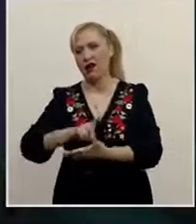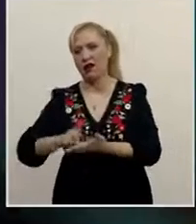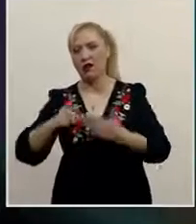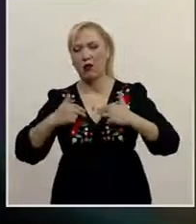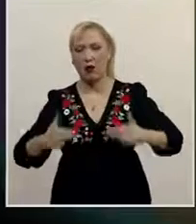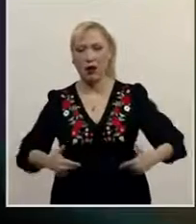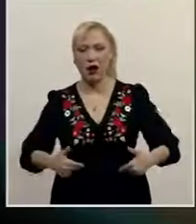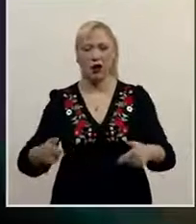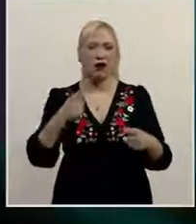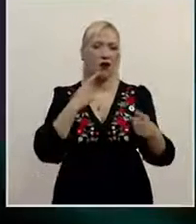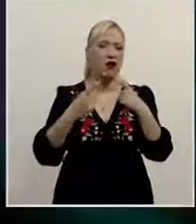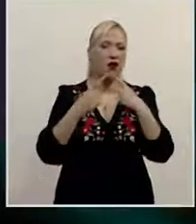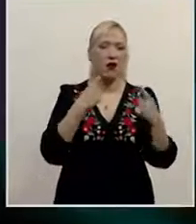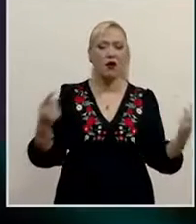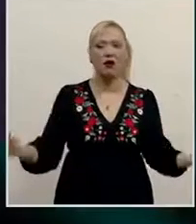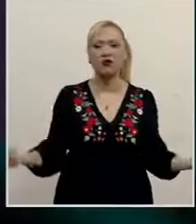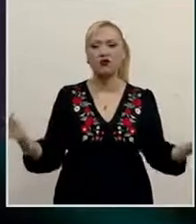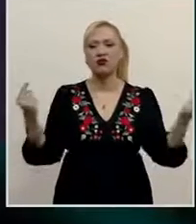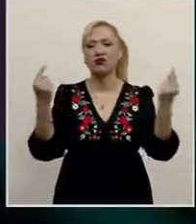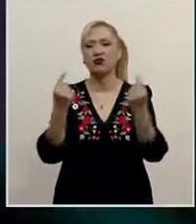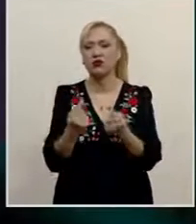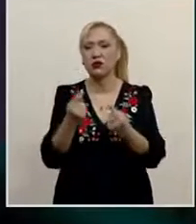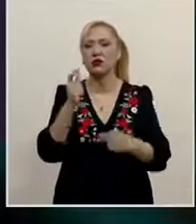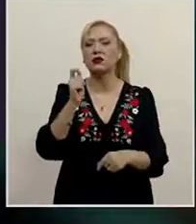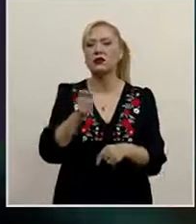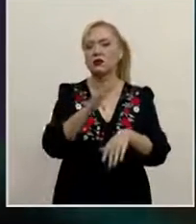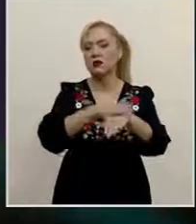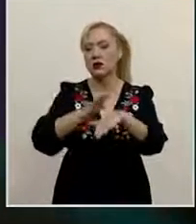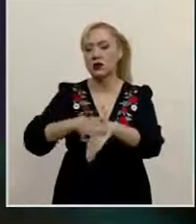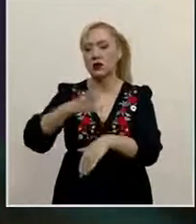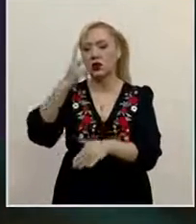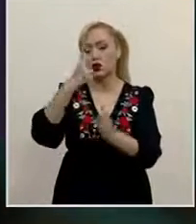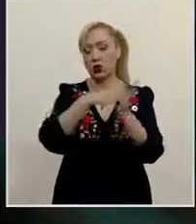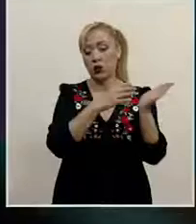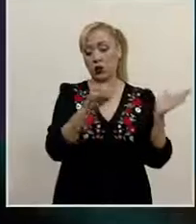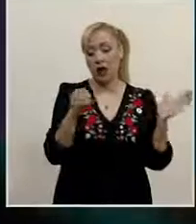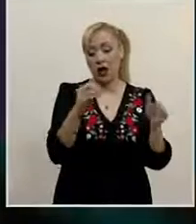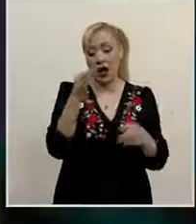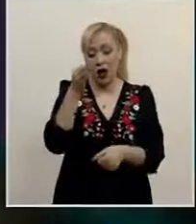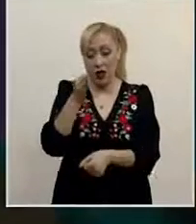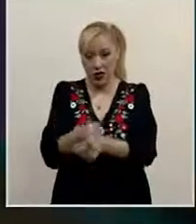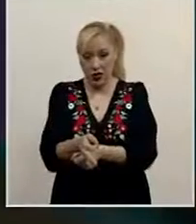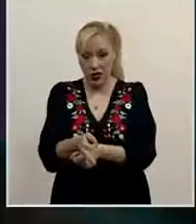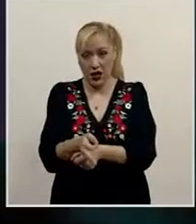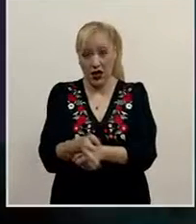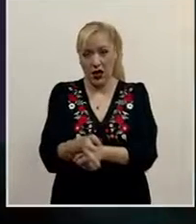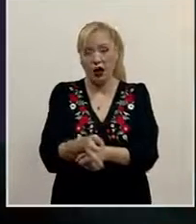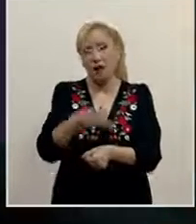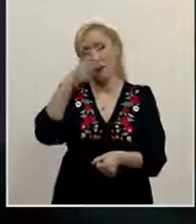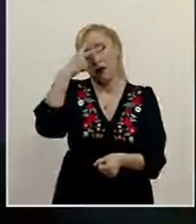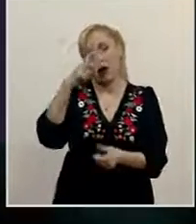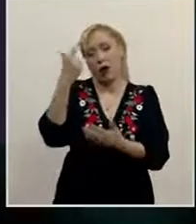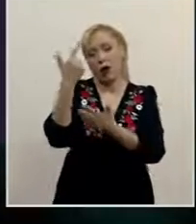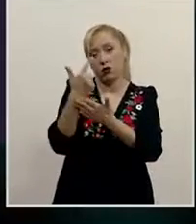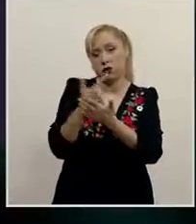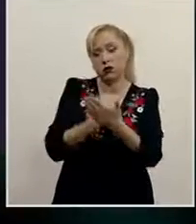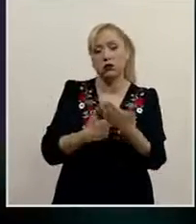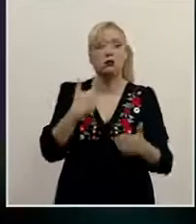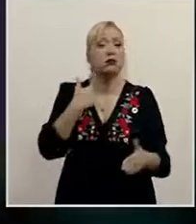Internacional, se informó que del año 2000 a la fecha, en México han sido